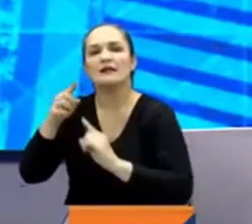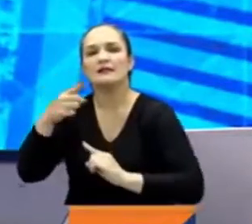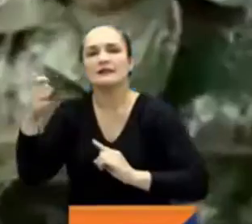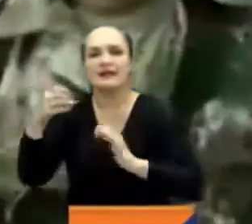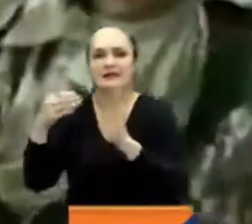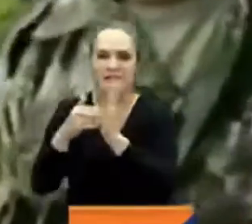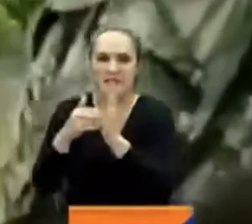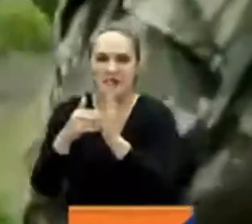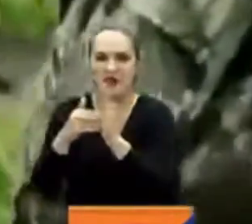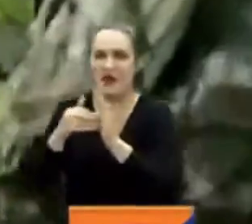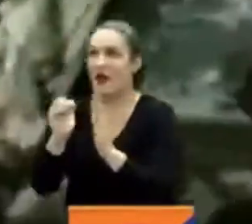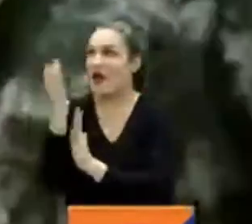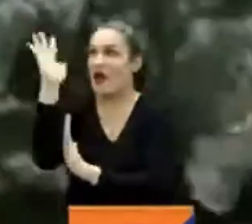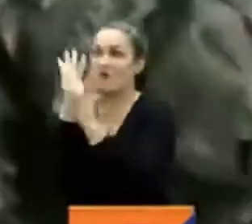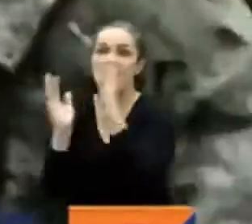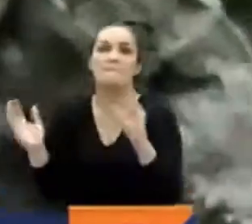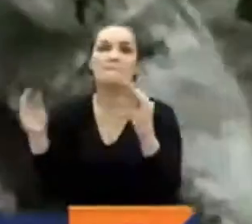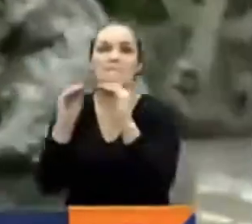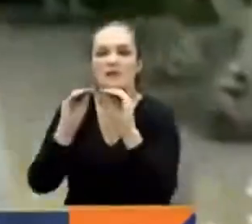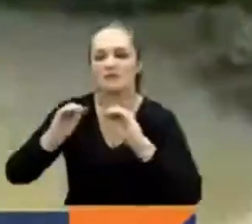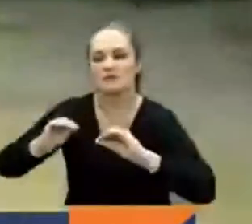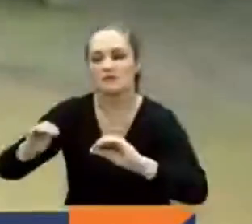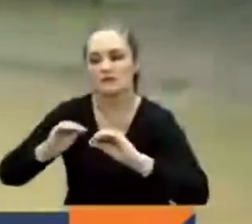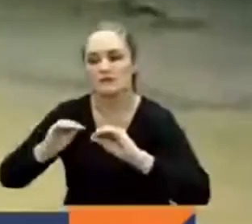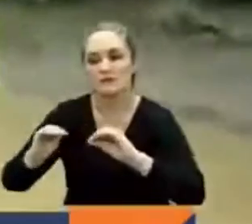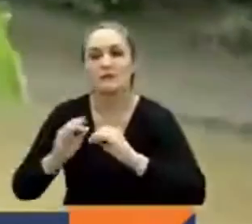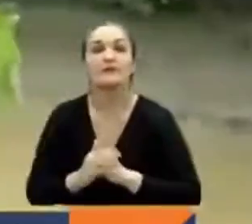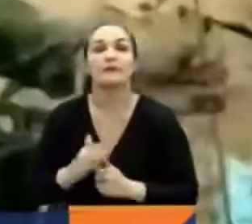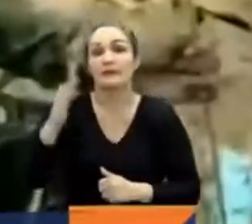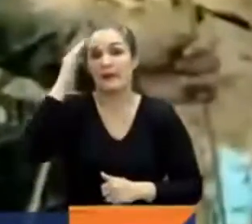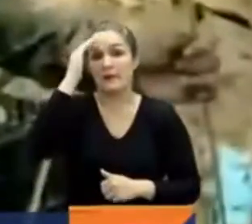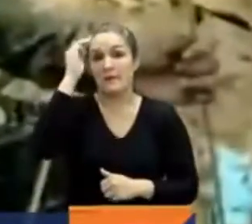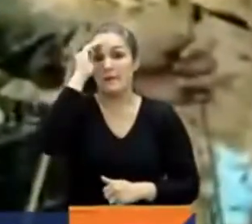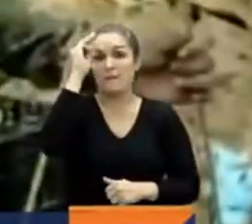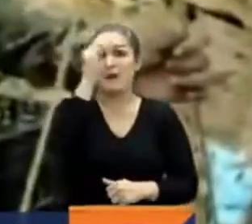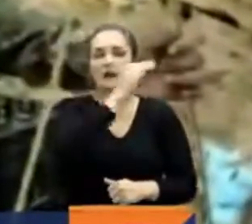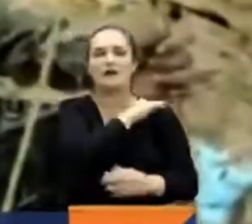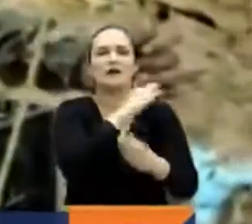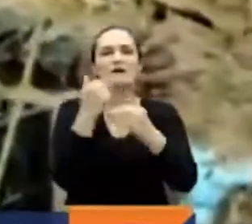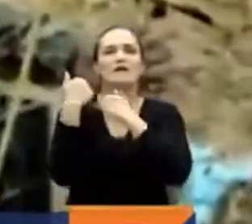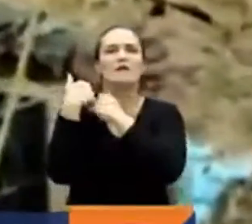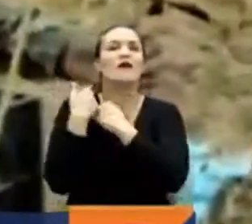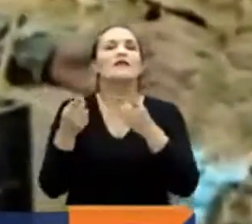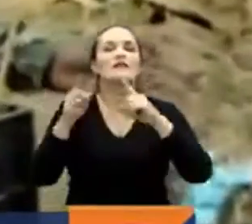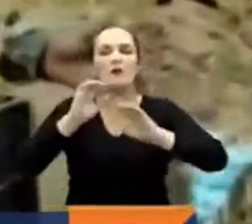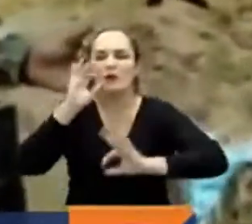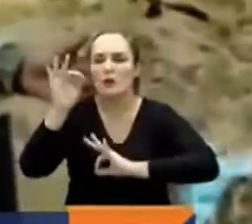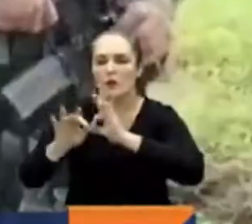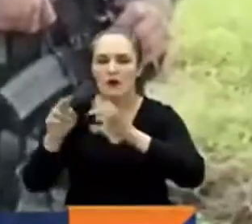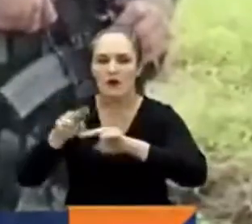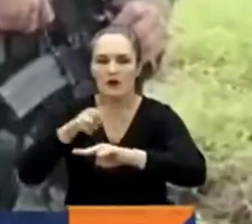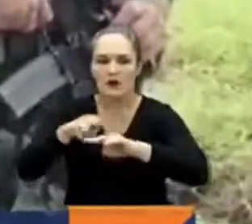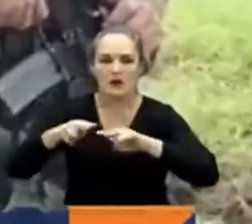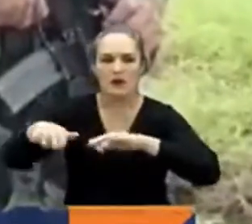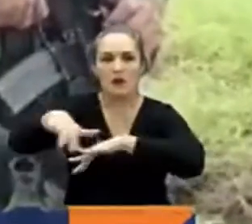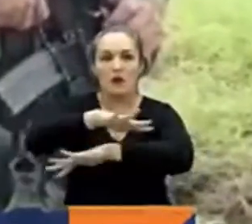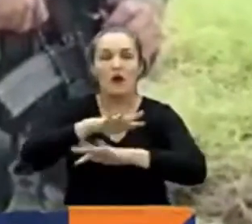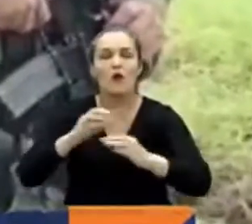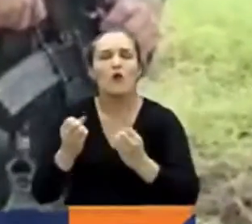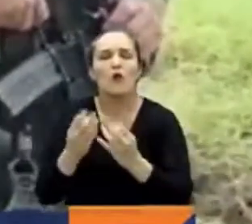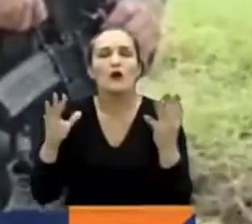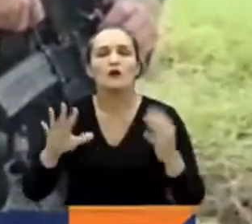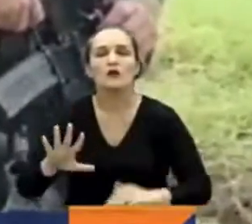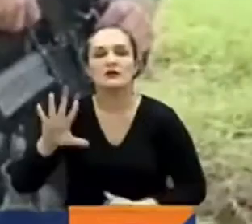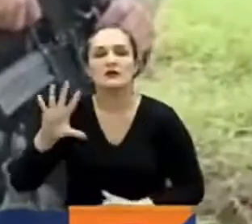Las operaciones militares también abarcan la preservación de las riquezas naturales. La siembra de más de 50 mil árboles